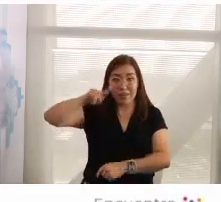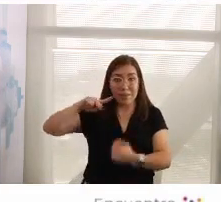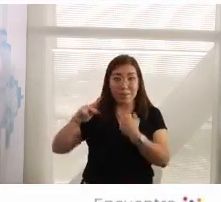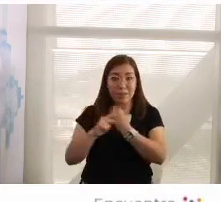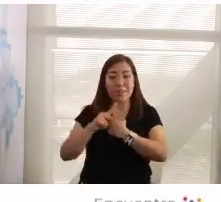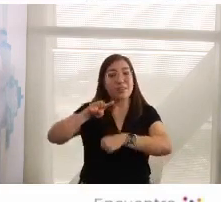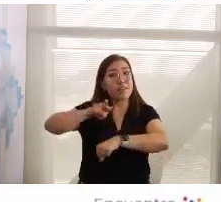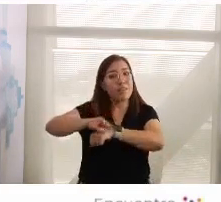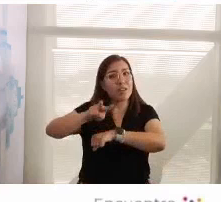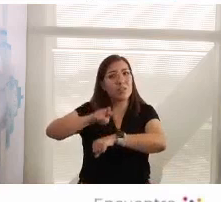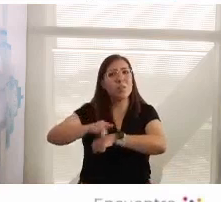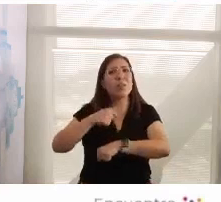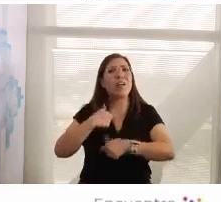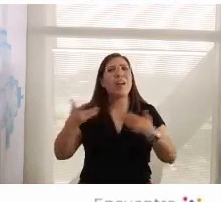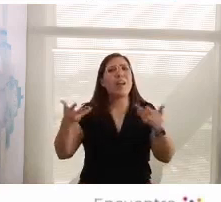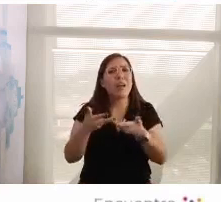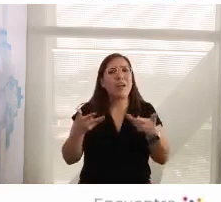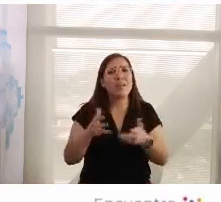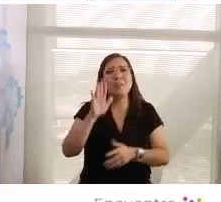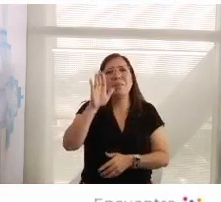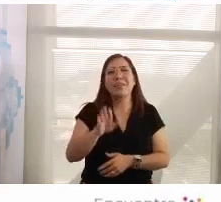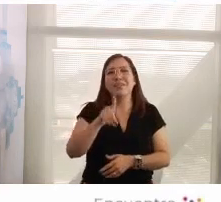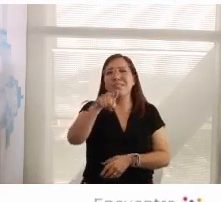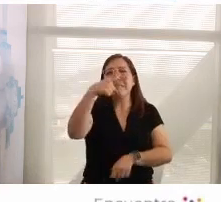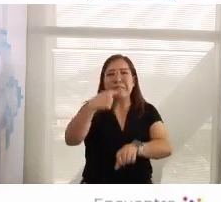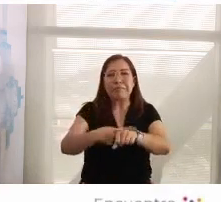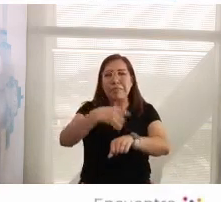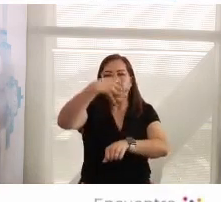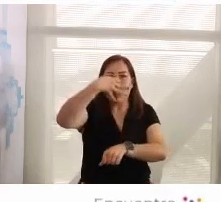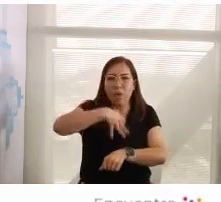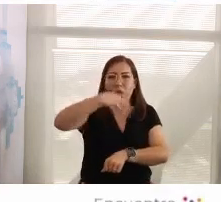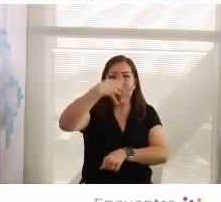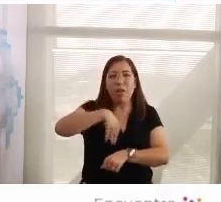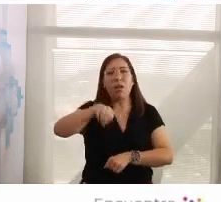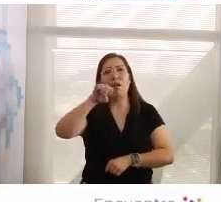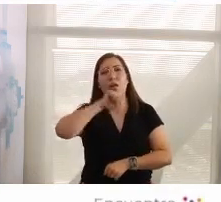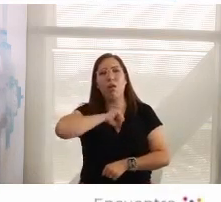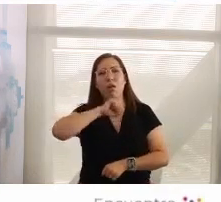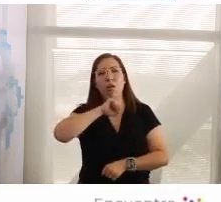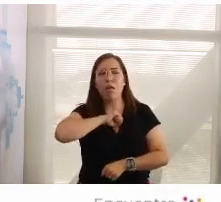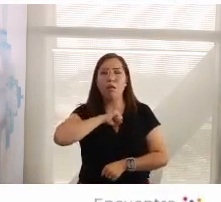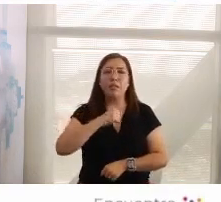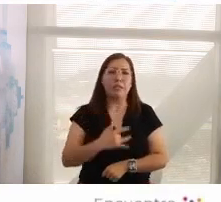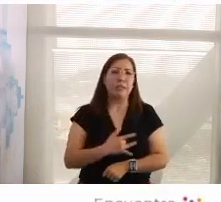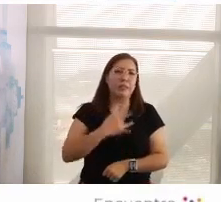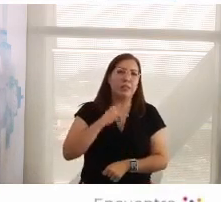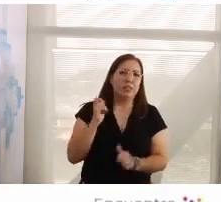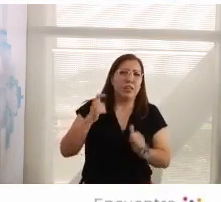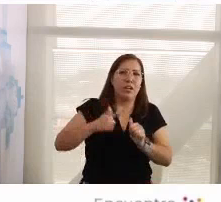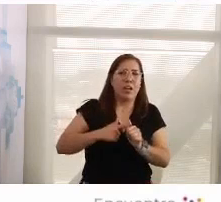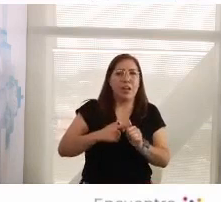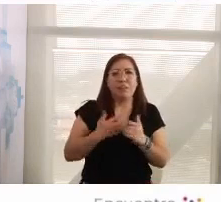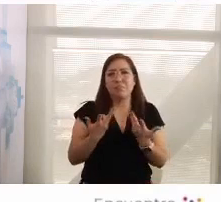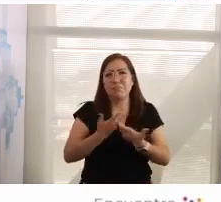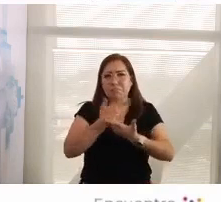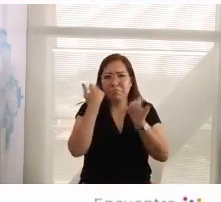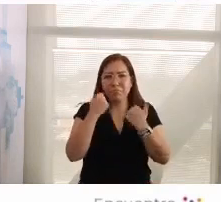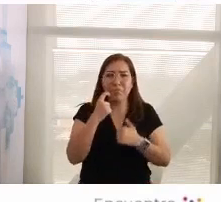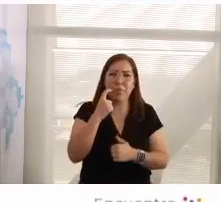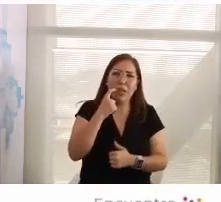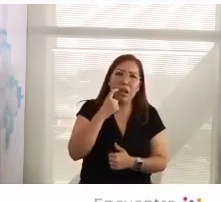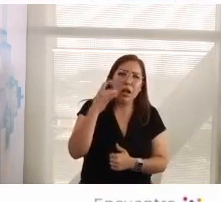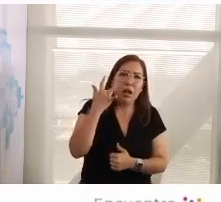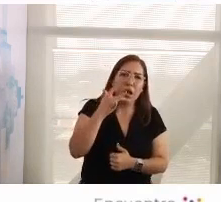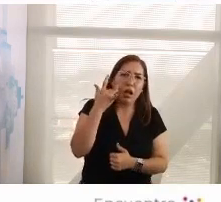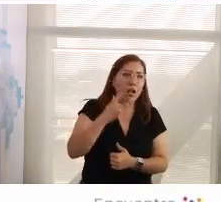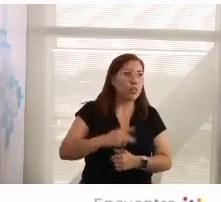como cuando pasa que tú tienes una gripe, te da tos y tienes algún quebranto, bueno, un fogaje, no sé cómo le dicen a ustedes, un